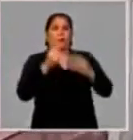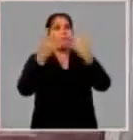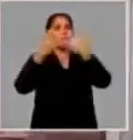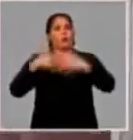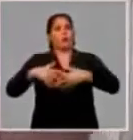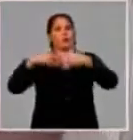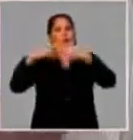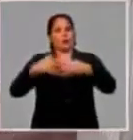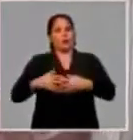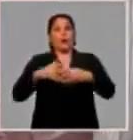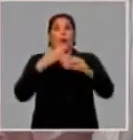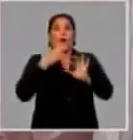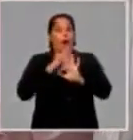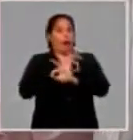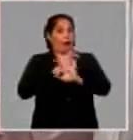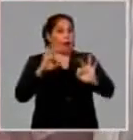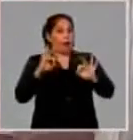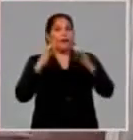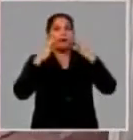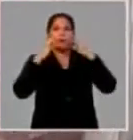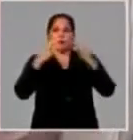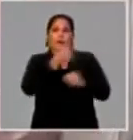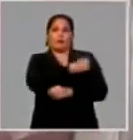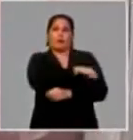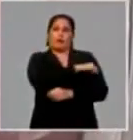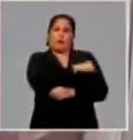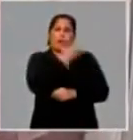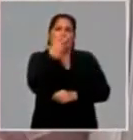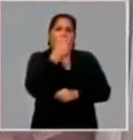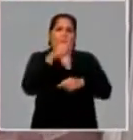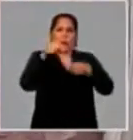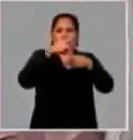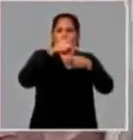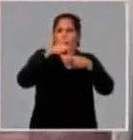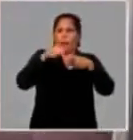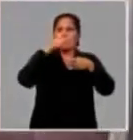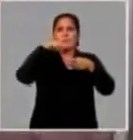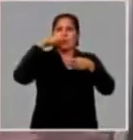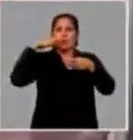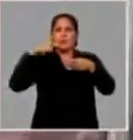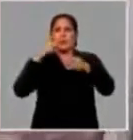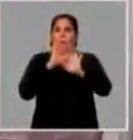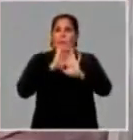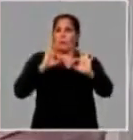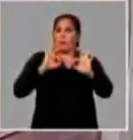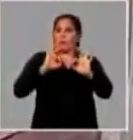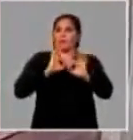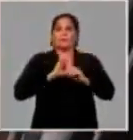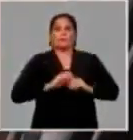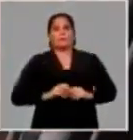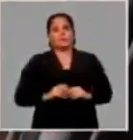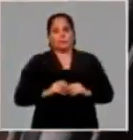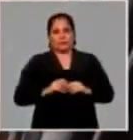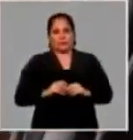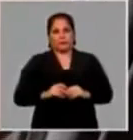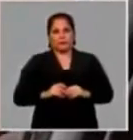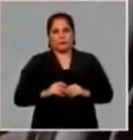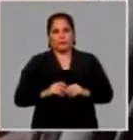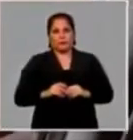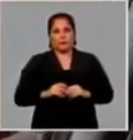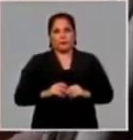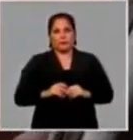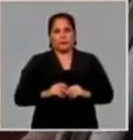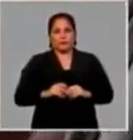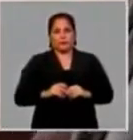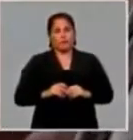producción con la calidad requerida que estos productos demandan, ya que son la higiene bucal de toda nuestra población.